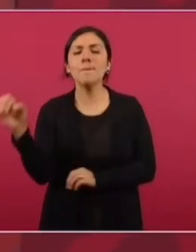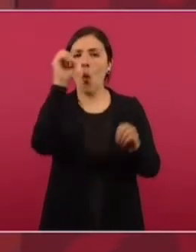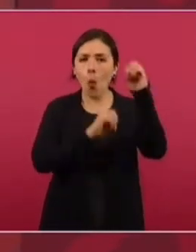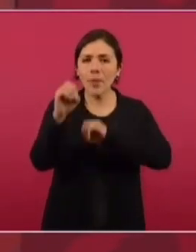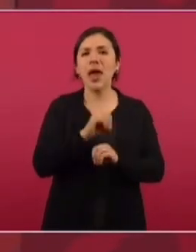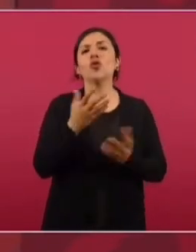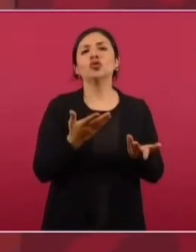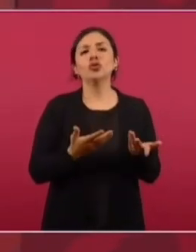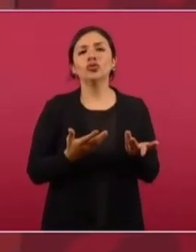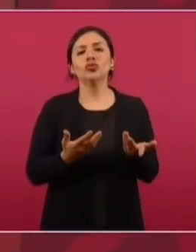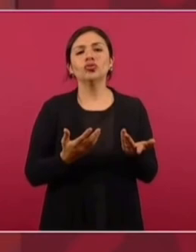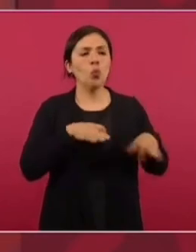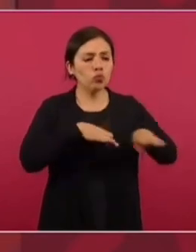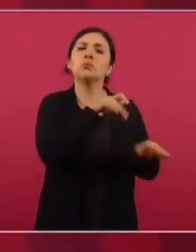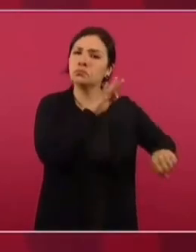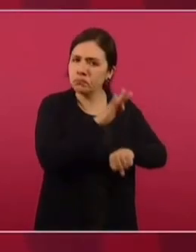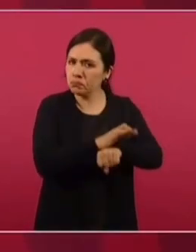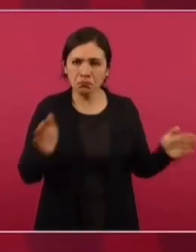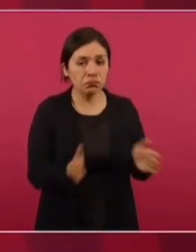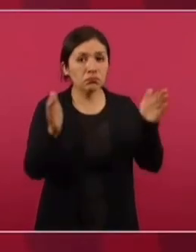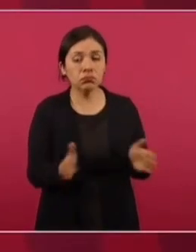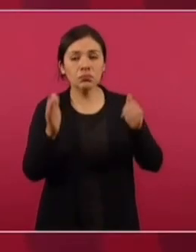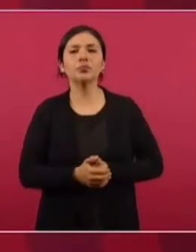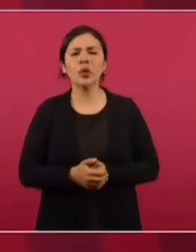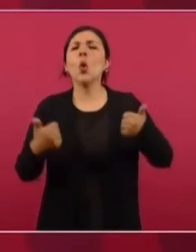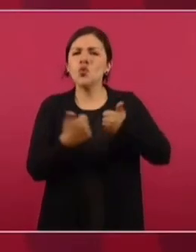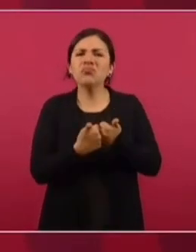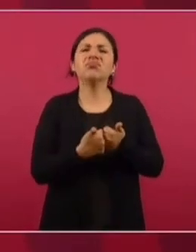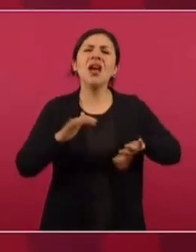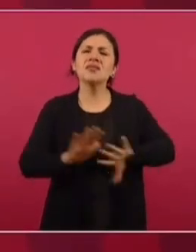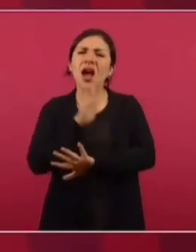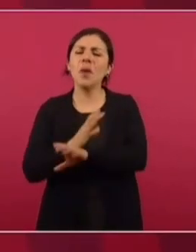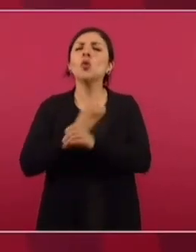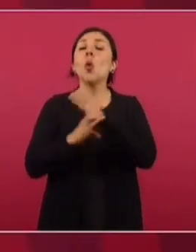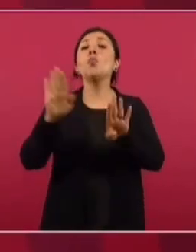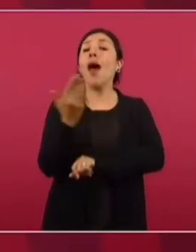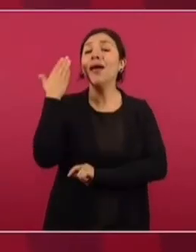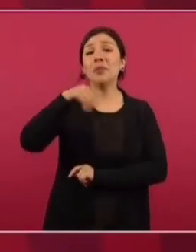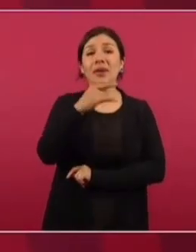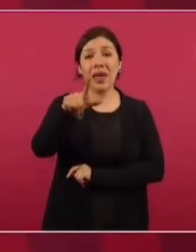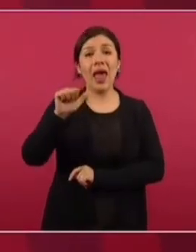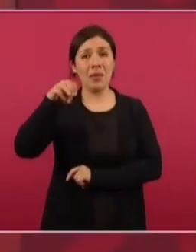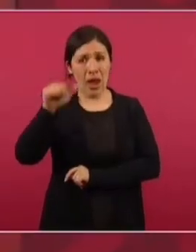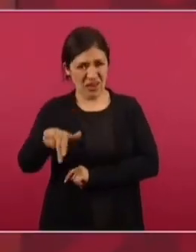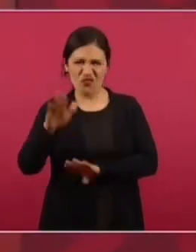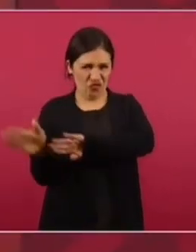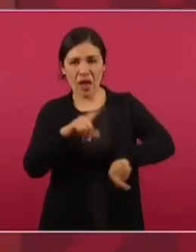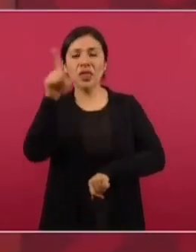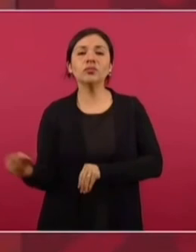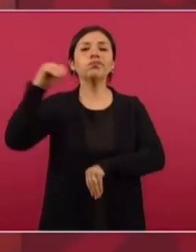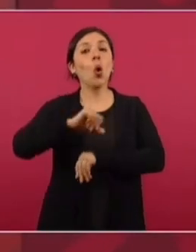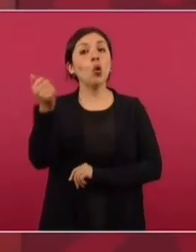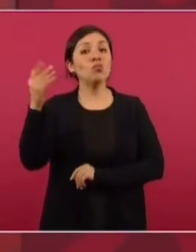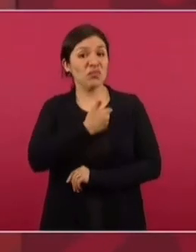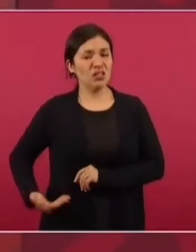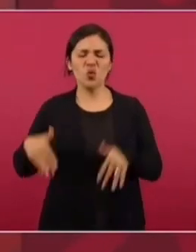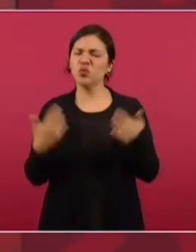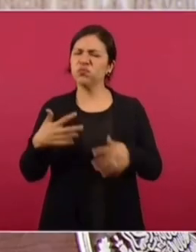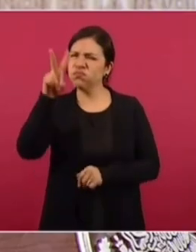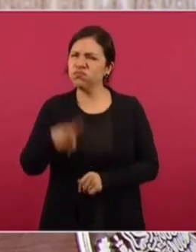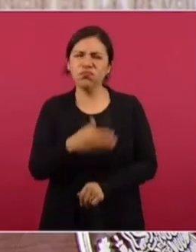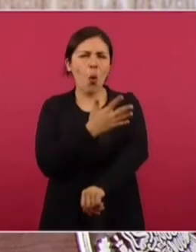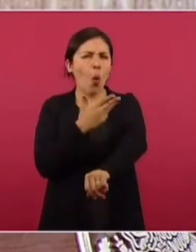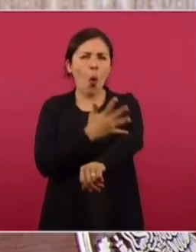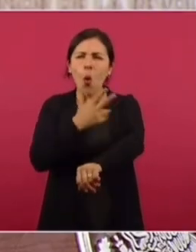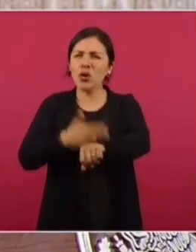obreros, al pueblo. Y se corrigen cosas, porque después de Miguel Alemán, viene un buen presidente, don Adolfo Ruiz Cortines, que es una gente honesta.